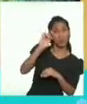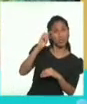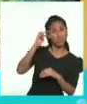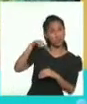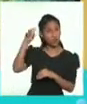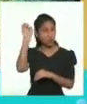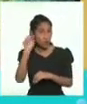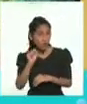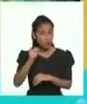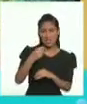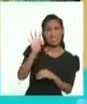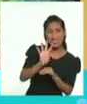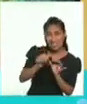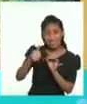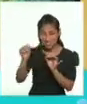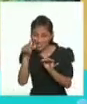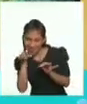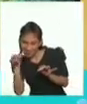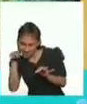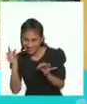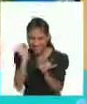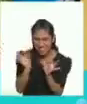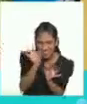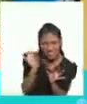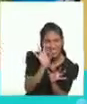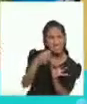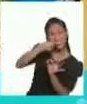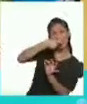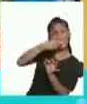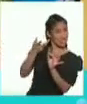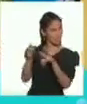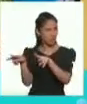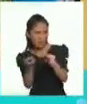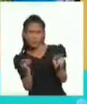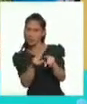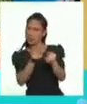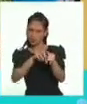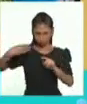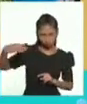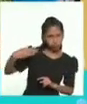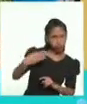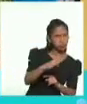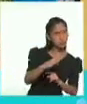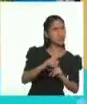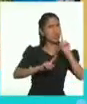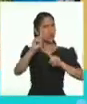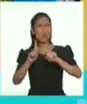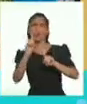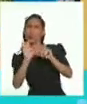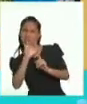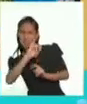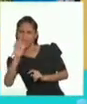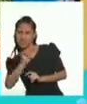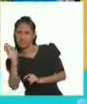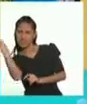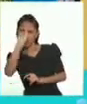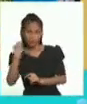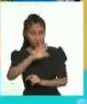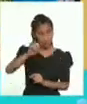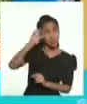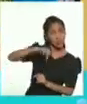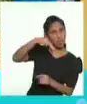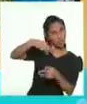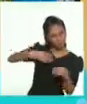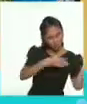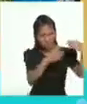dientes de las anguilas! ¡Qué nobles! Había peces ballesta y erizos de mar. Incluso vimos un mero coral y un